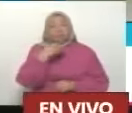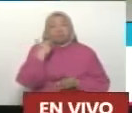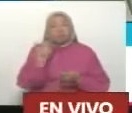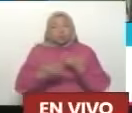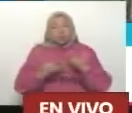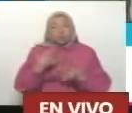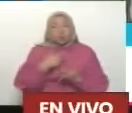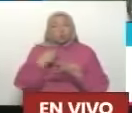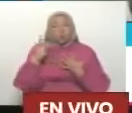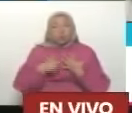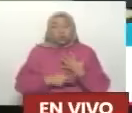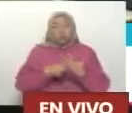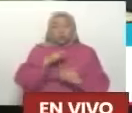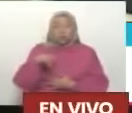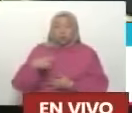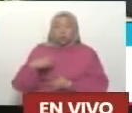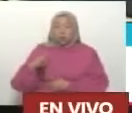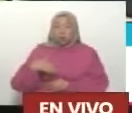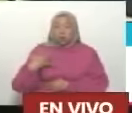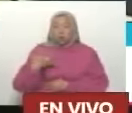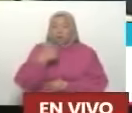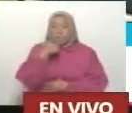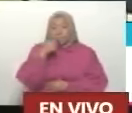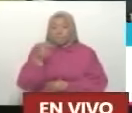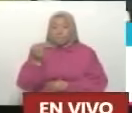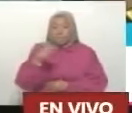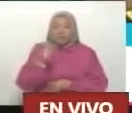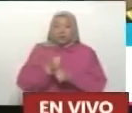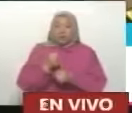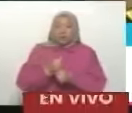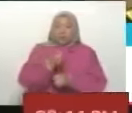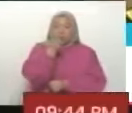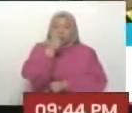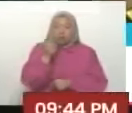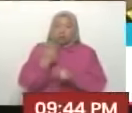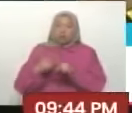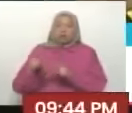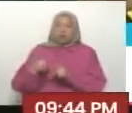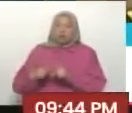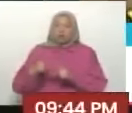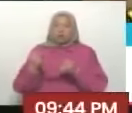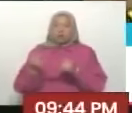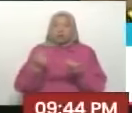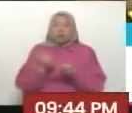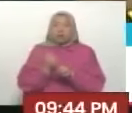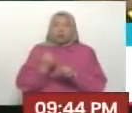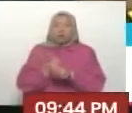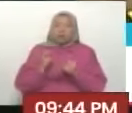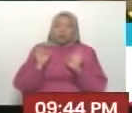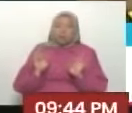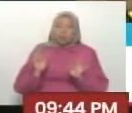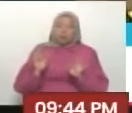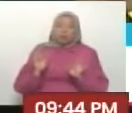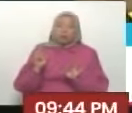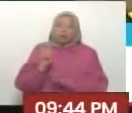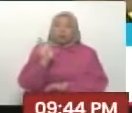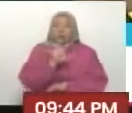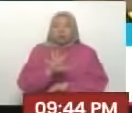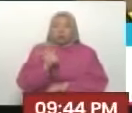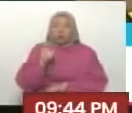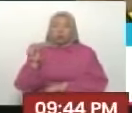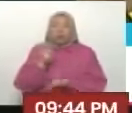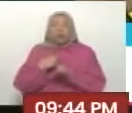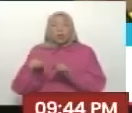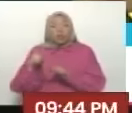este tipo de proyectos nosotros los podamos multiplicar en los distintos espacios de zonas económicas especiales en la región oriental, que nezcan